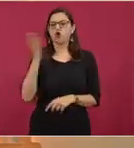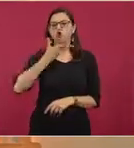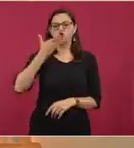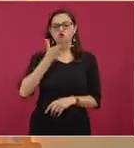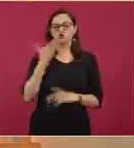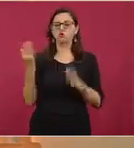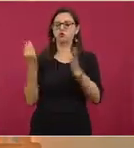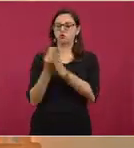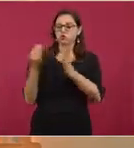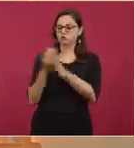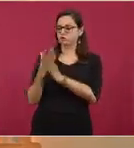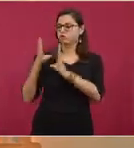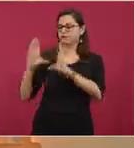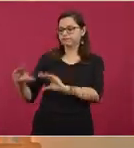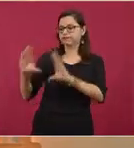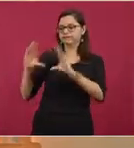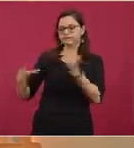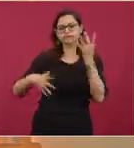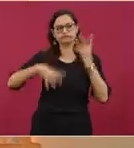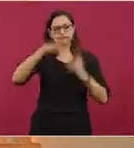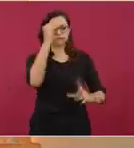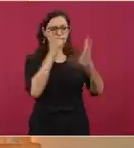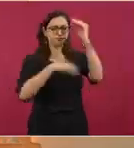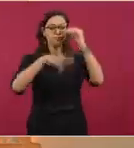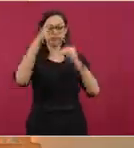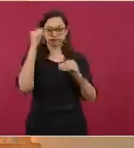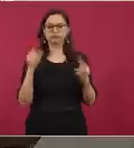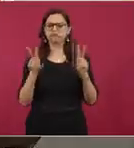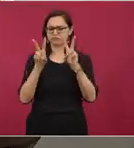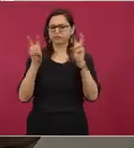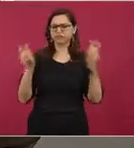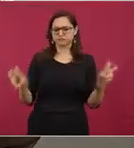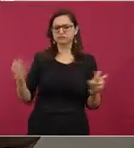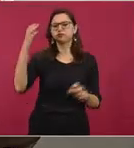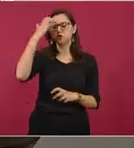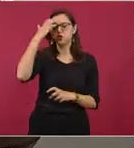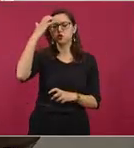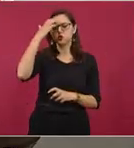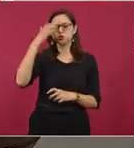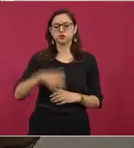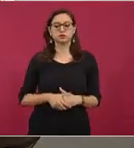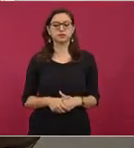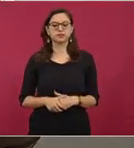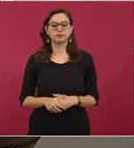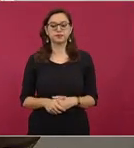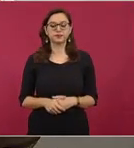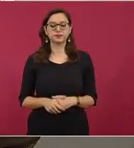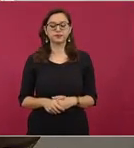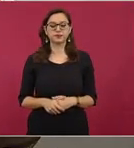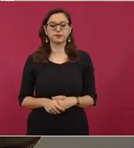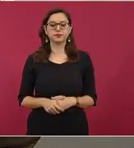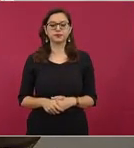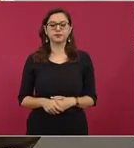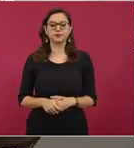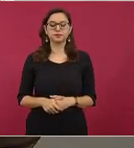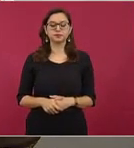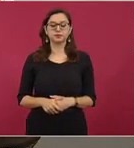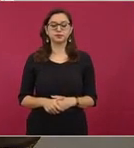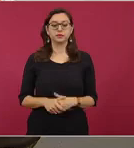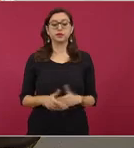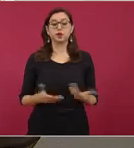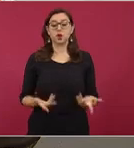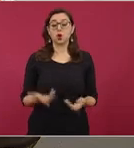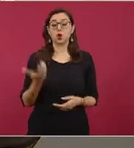hacer las labores en el terreno de las aduanas. La que sigue, por favor. Esto es lo que se ha asegurado desde